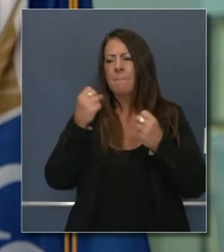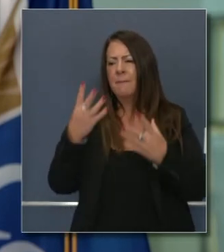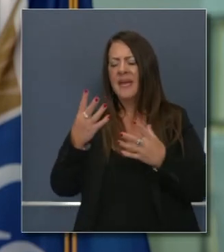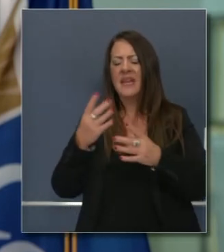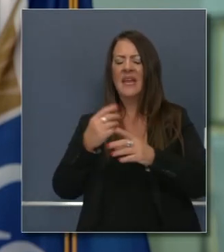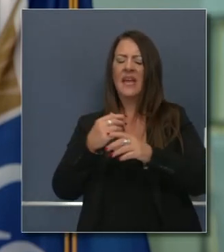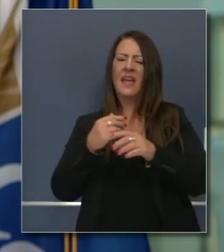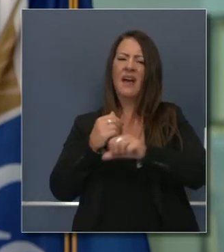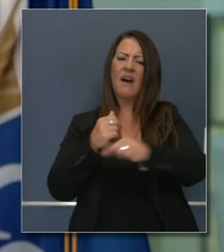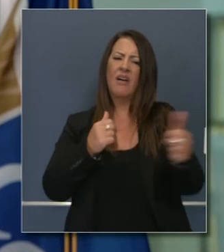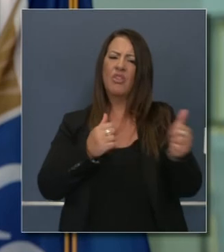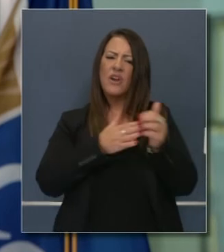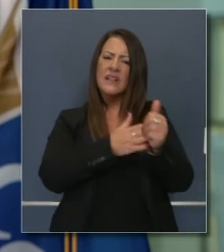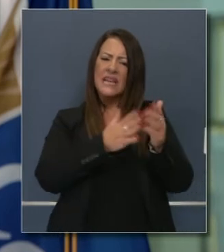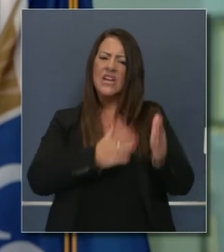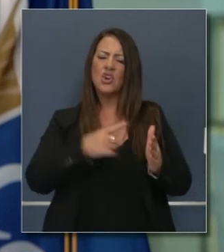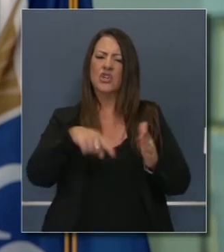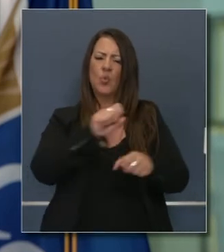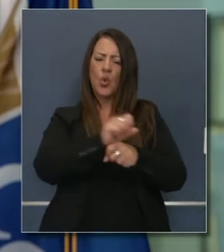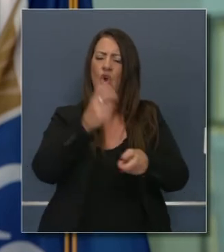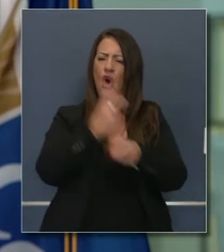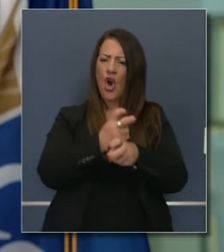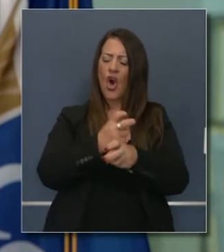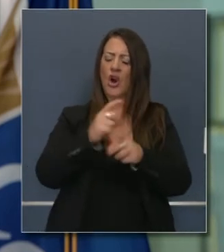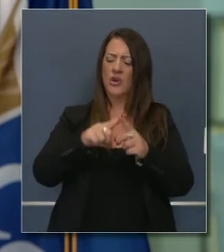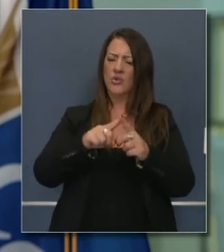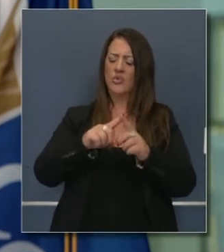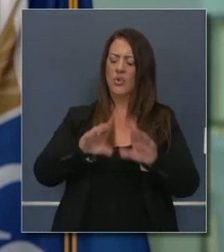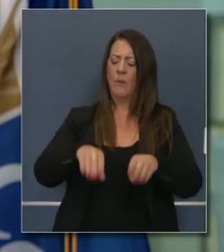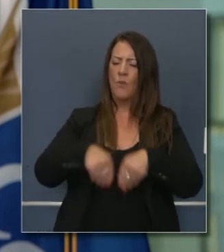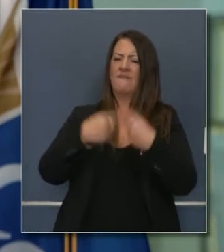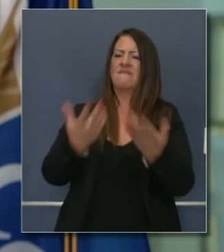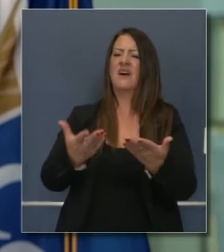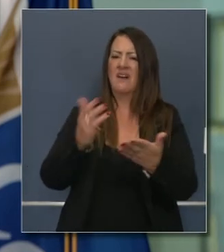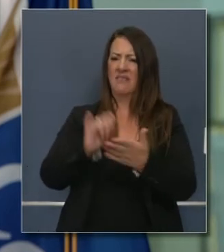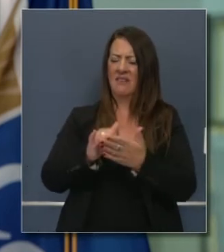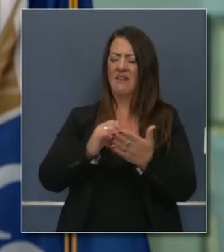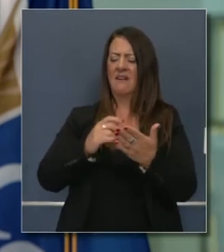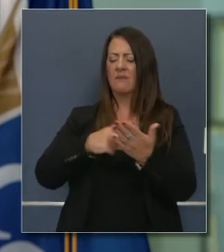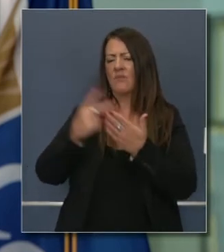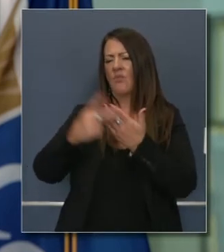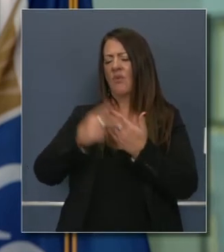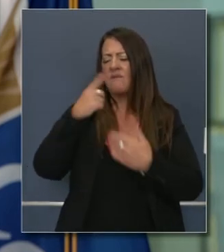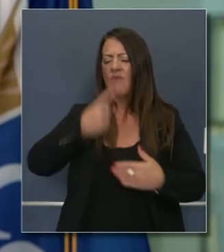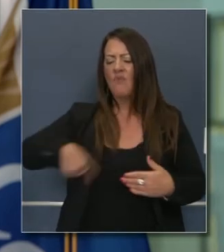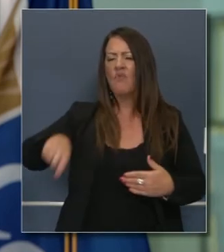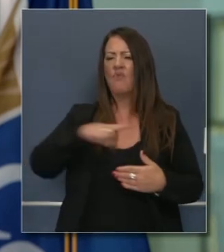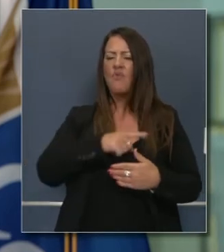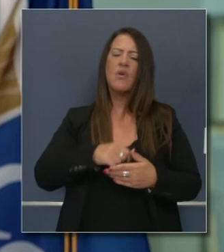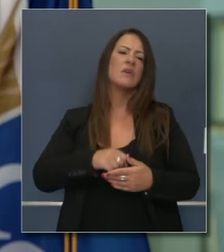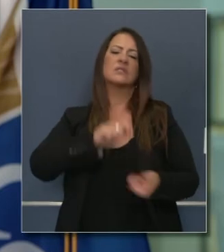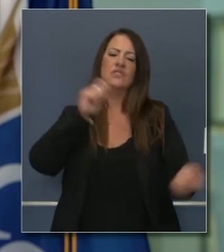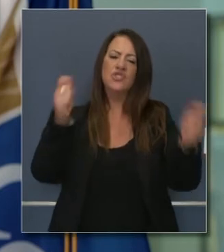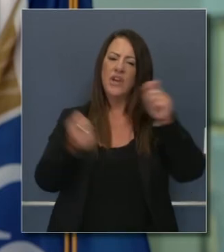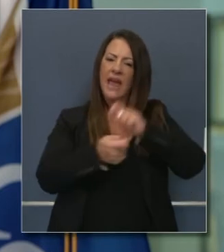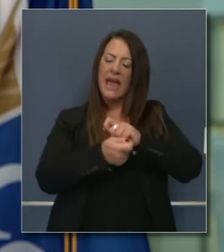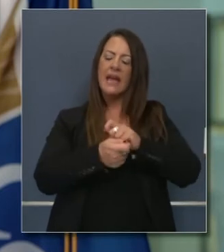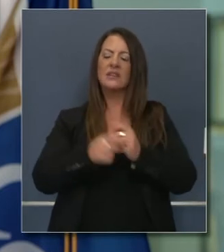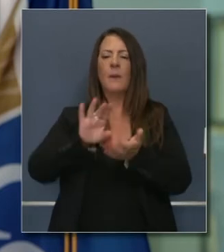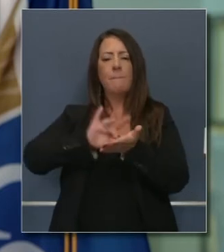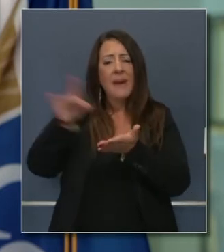que Peter Lin y otros han estado haciendo en nuestro intercambio de seguros seguiremos creando más esfuerzos para